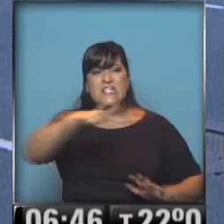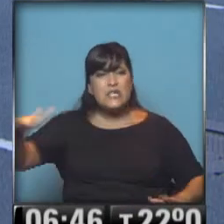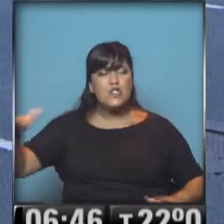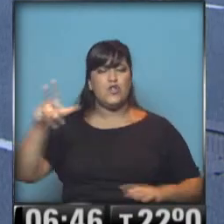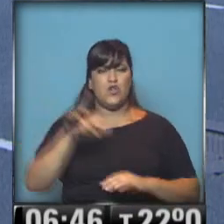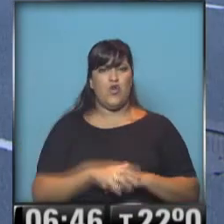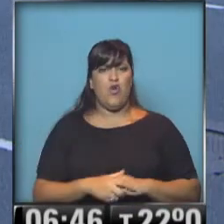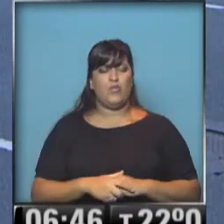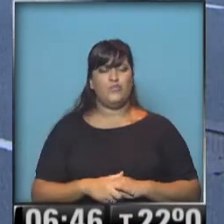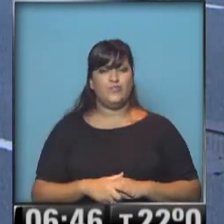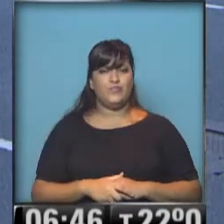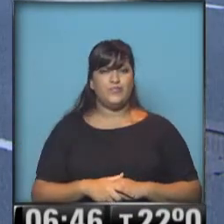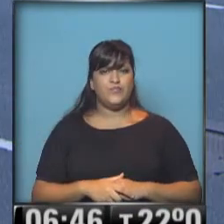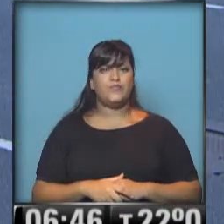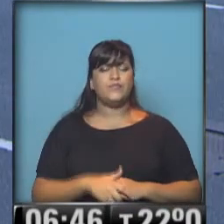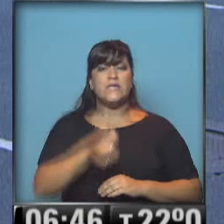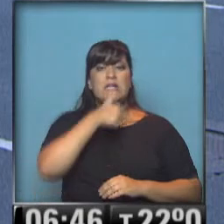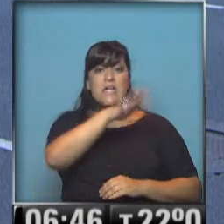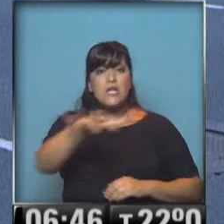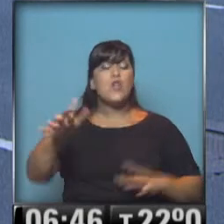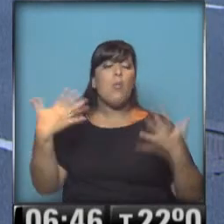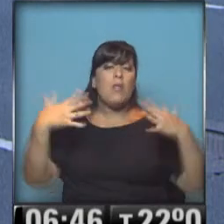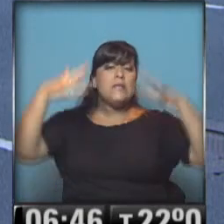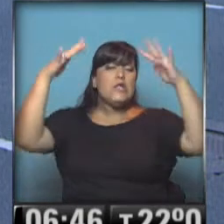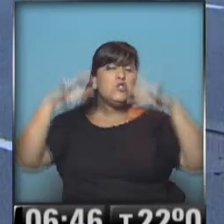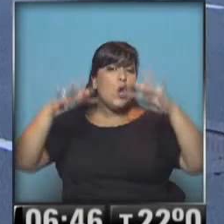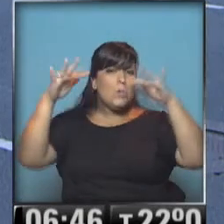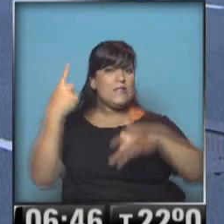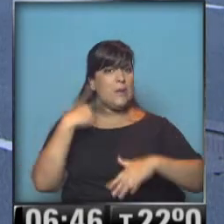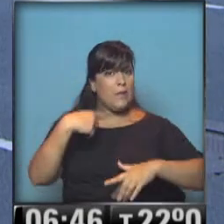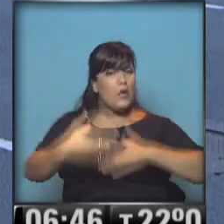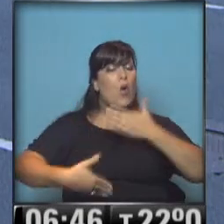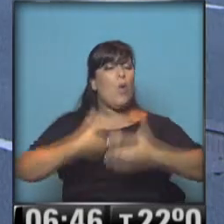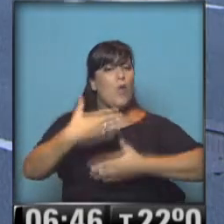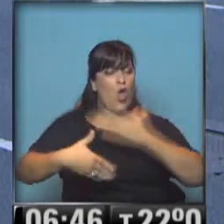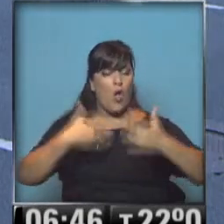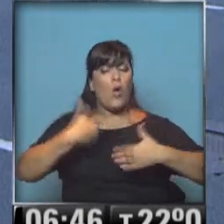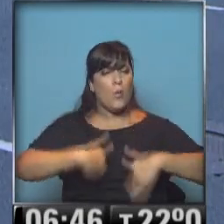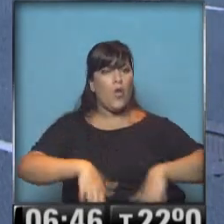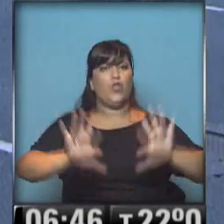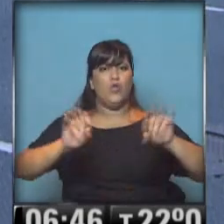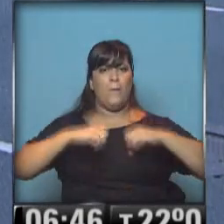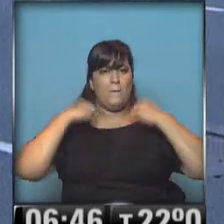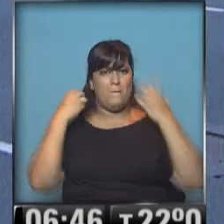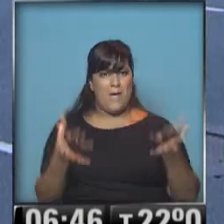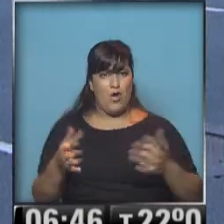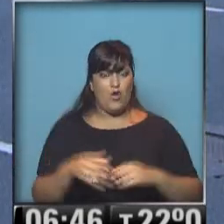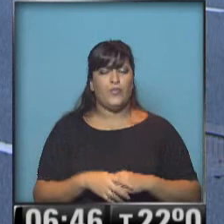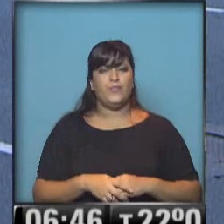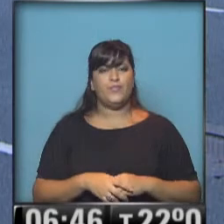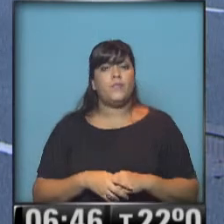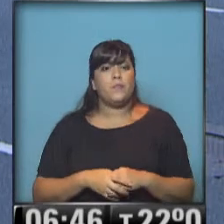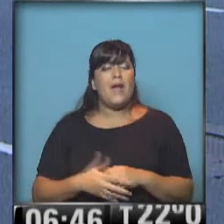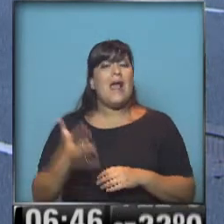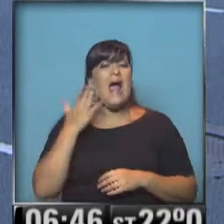este de Buenos Aires todavía se pueden registrar algunas lloviznas aisladas, pero ya la tendencia es que el tiempo vaya mejorando lentamente durante la mañana para tener